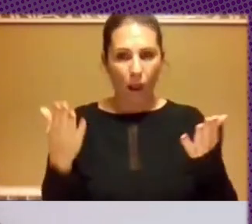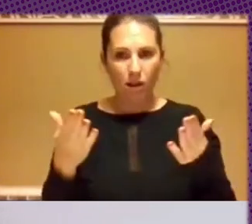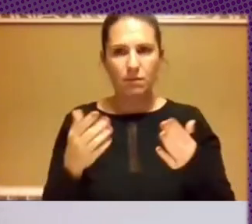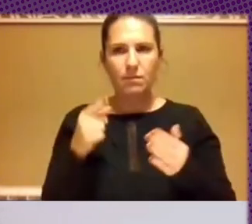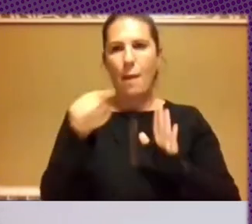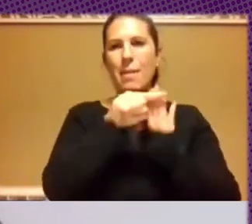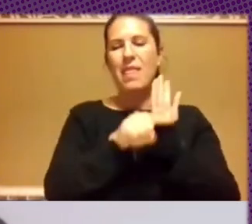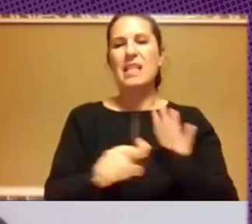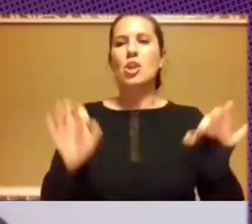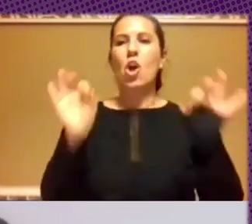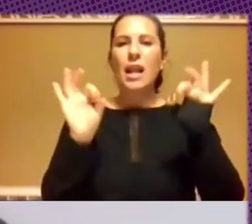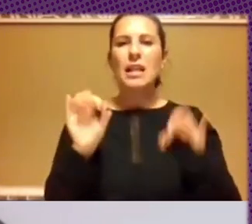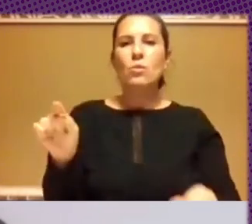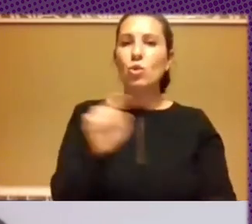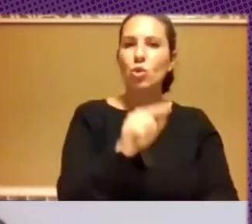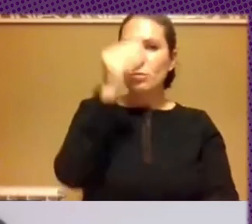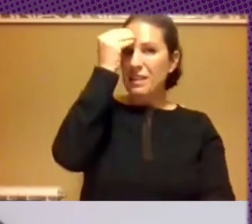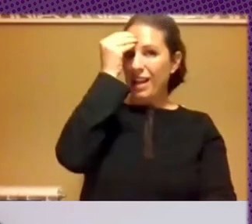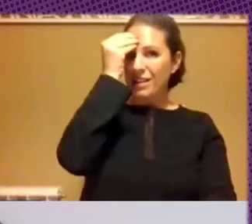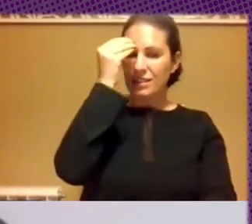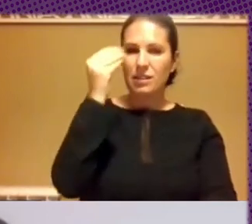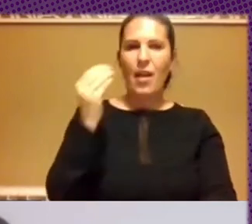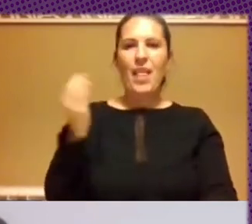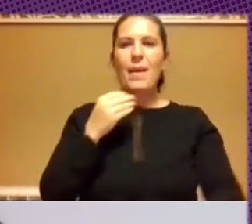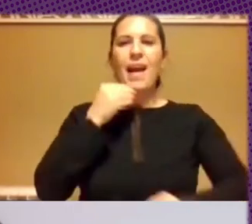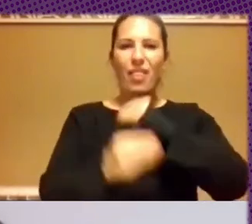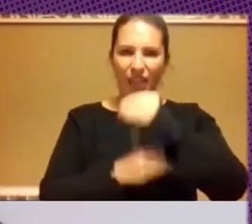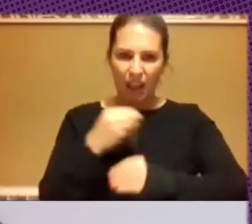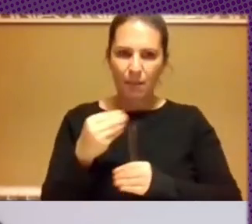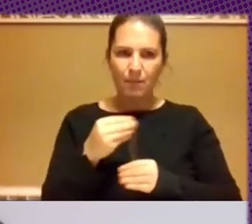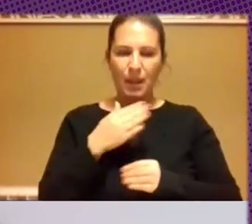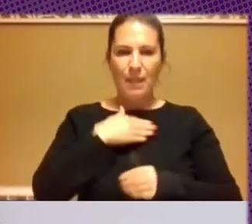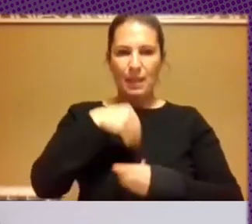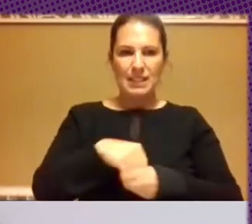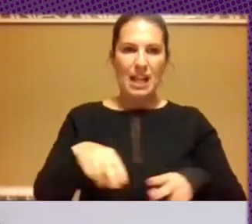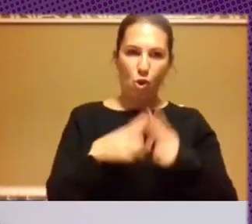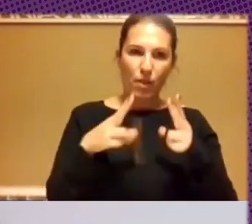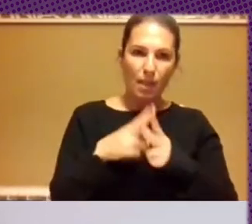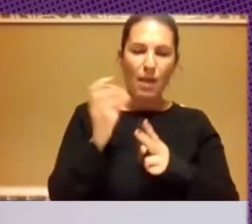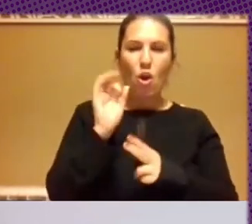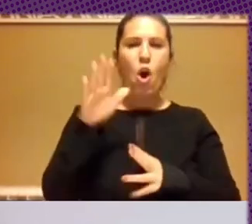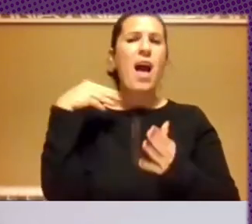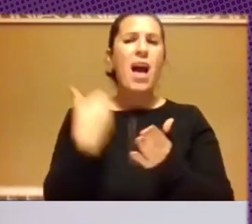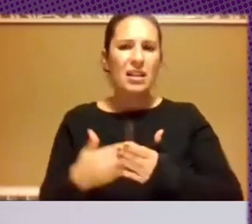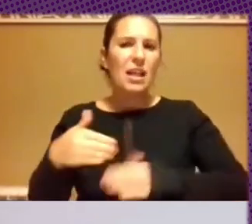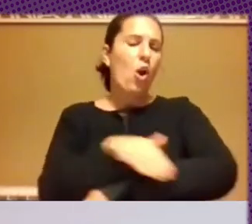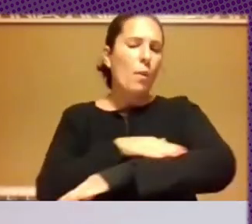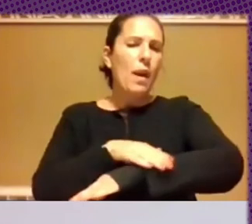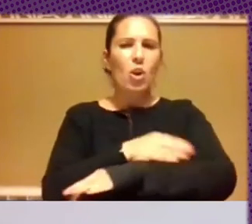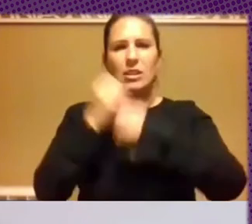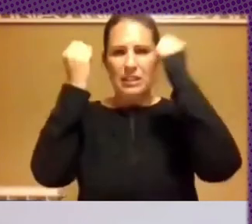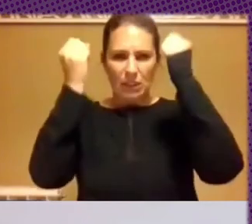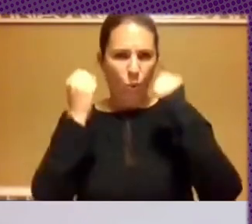pensáis que debería y se debería tomar desde la sociedad o incluso desde los gobiernos instituciones pero